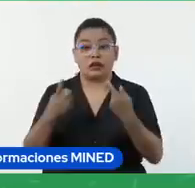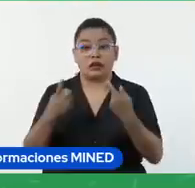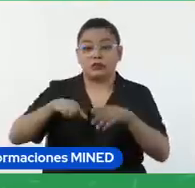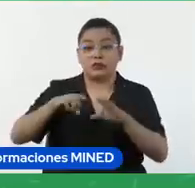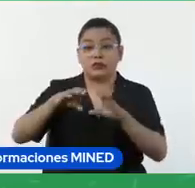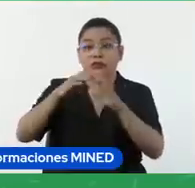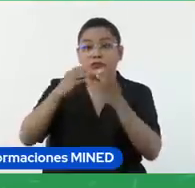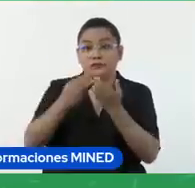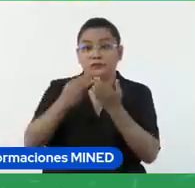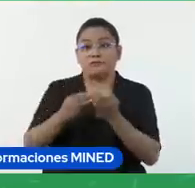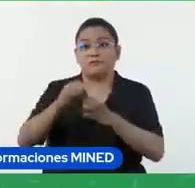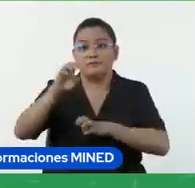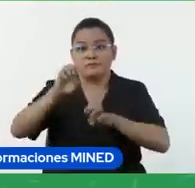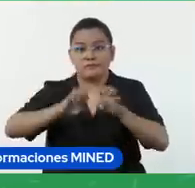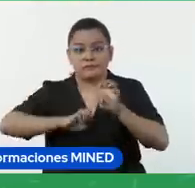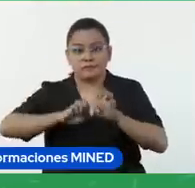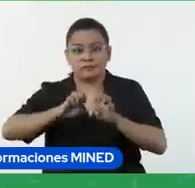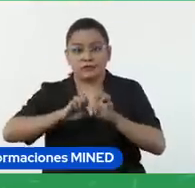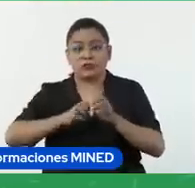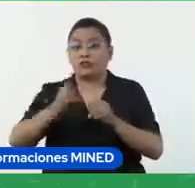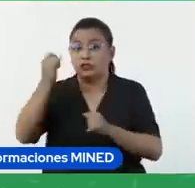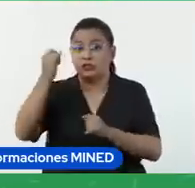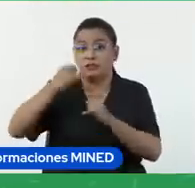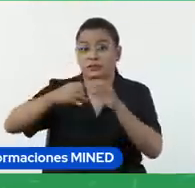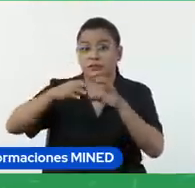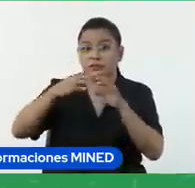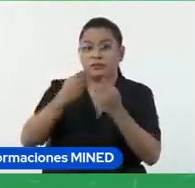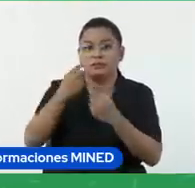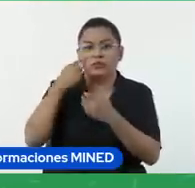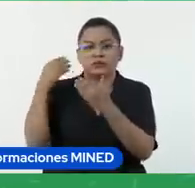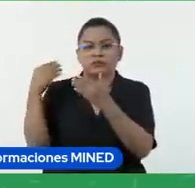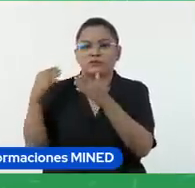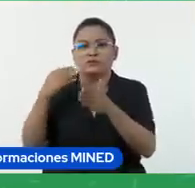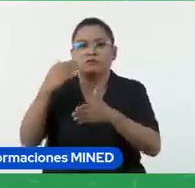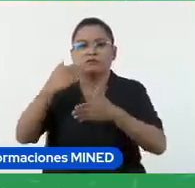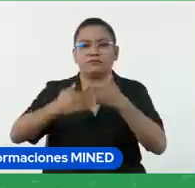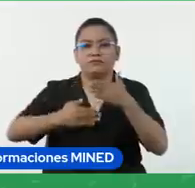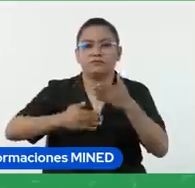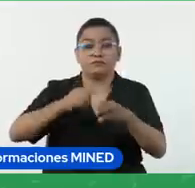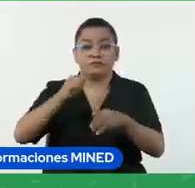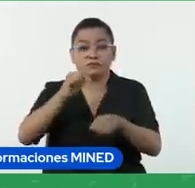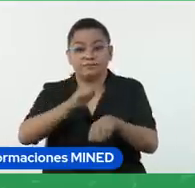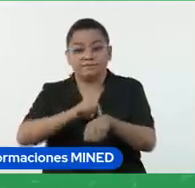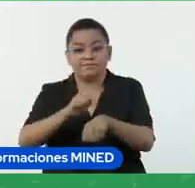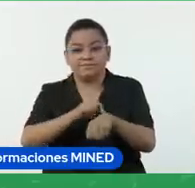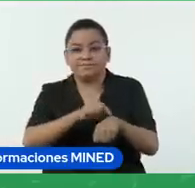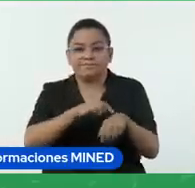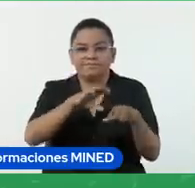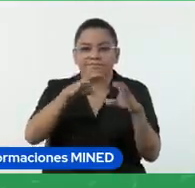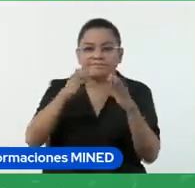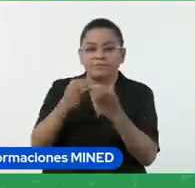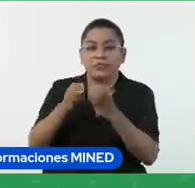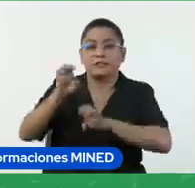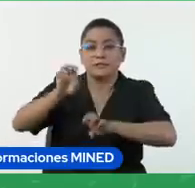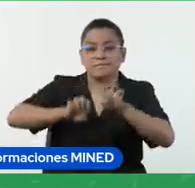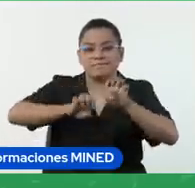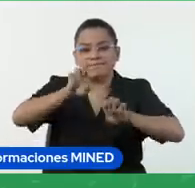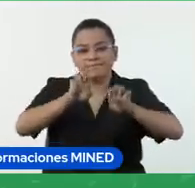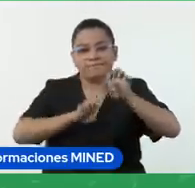excelente. Vemos entonces diferentes procesos, diferentes momentos de la clase donde hay